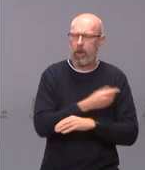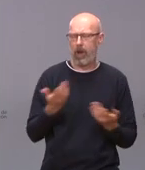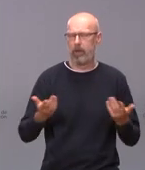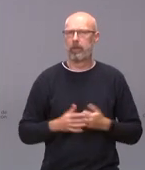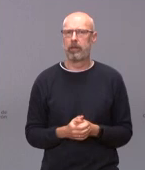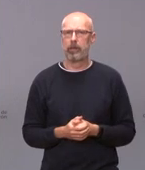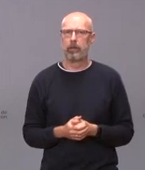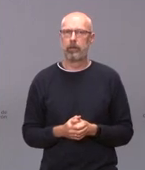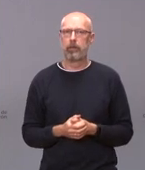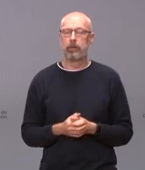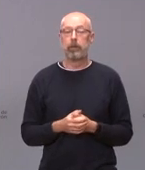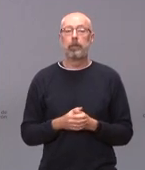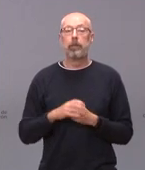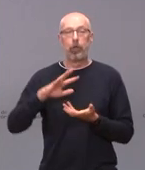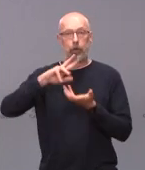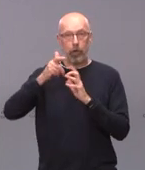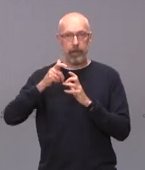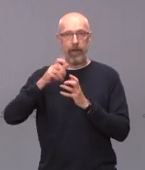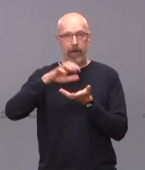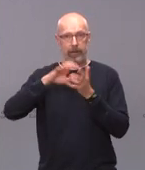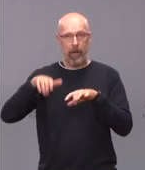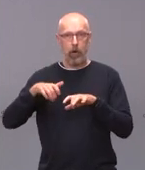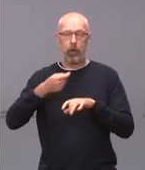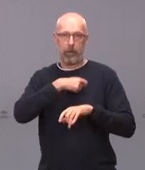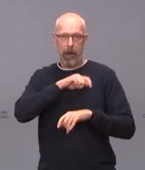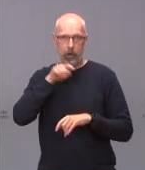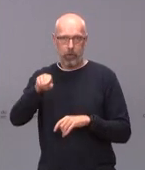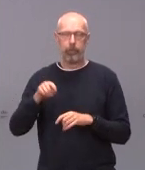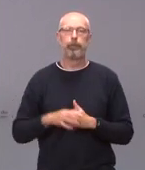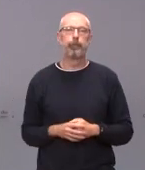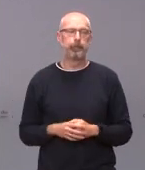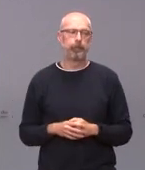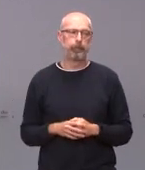español noticias castilla y león nos sigue esta mañana Luis Falcón hola Luis